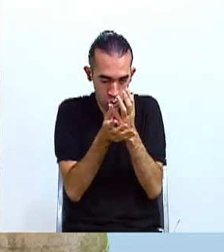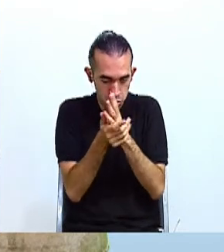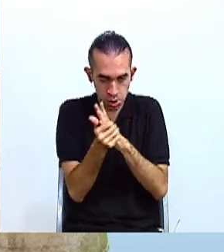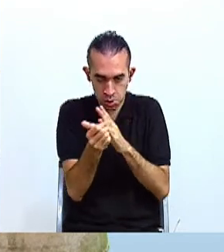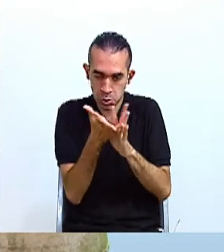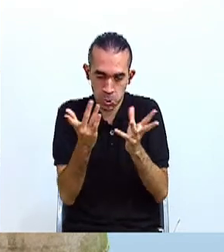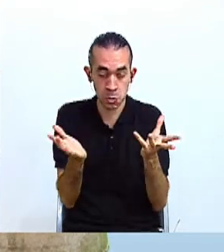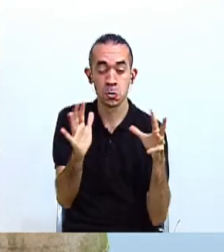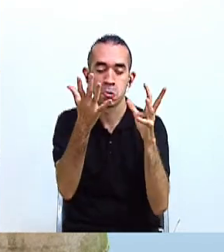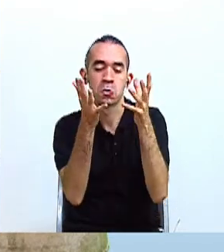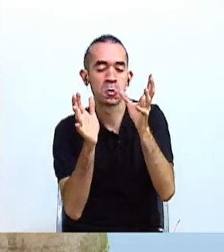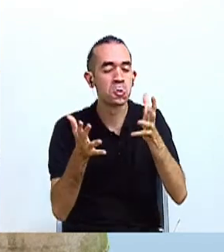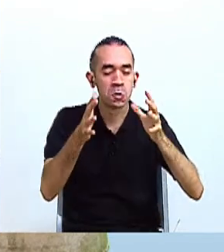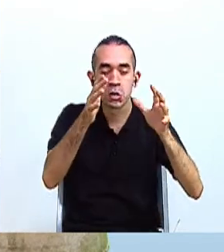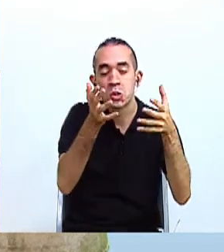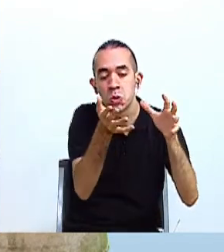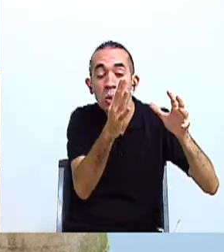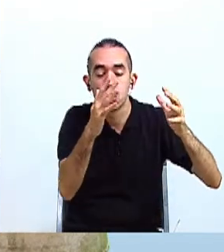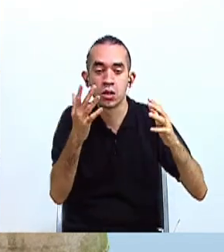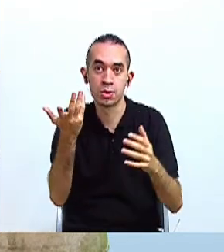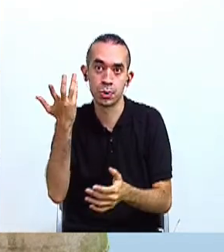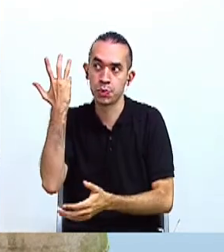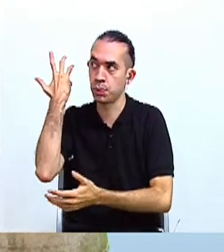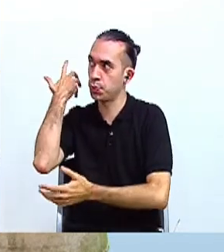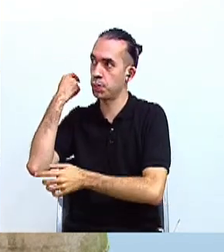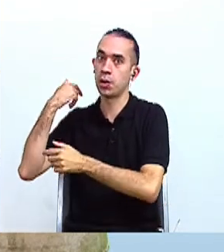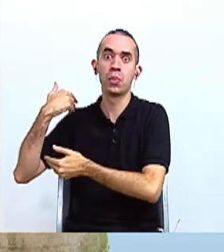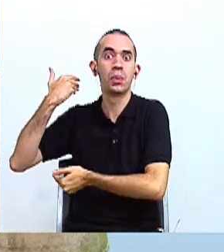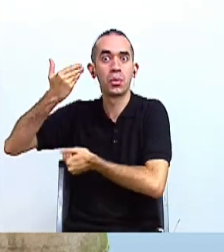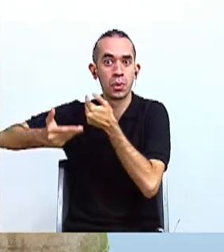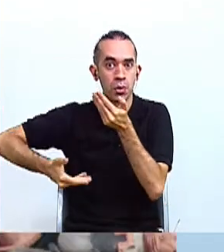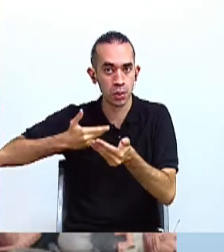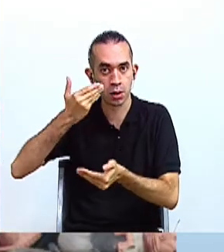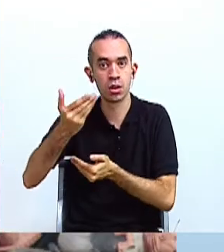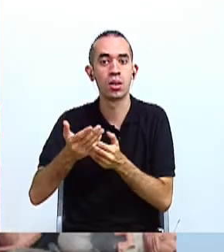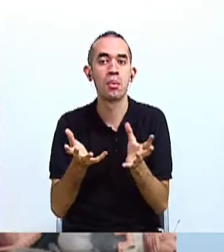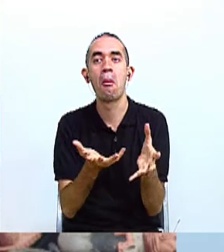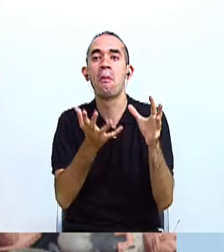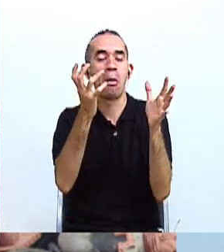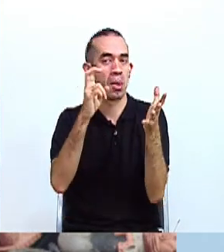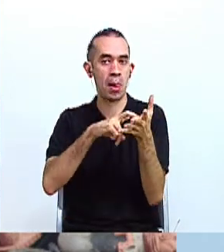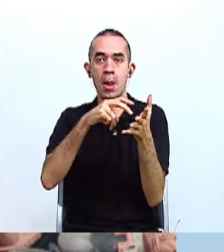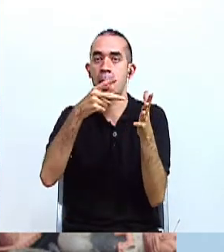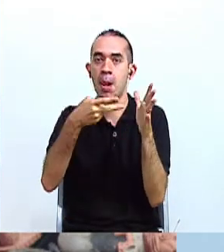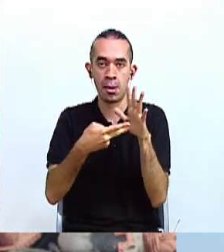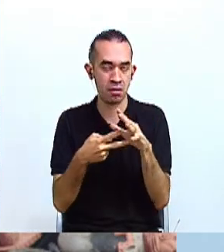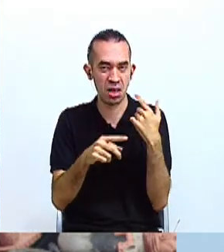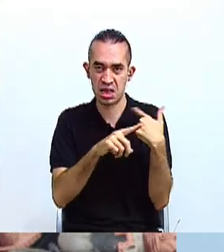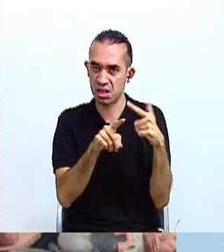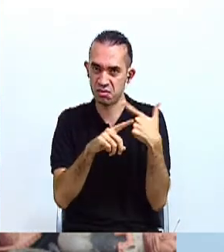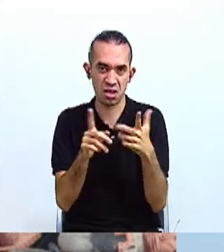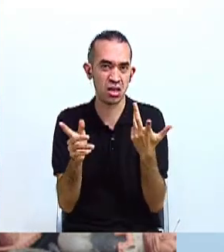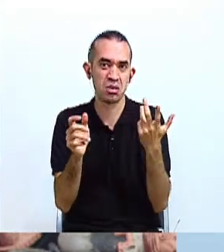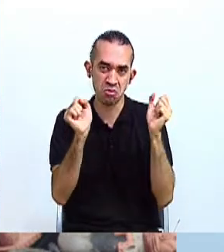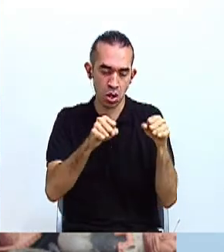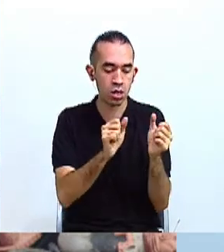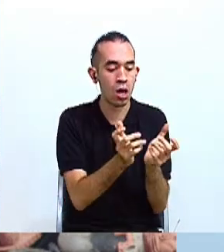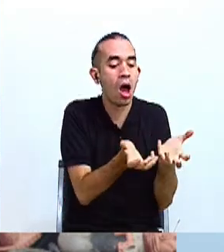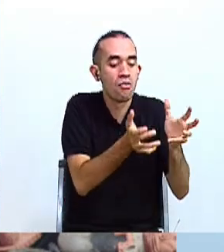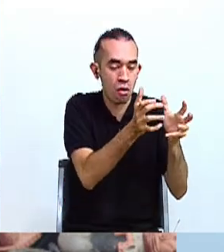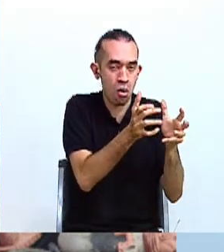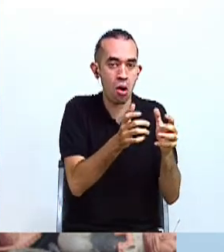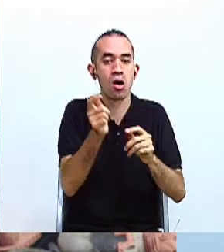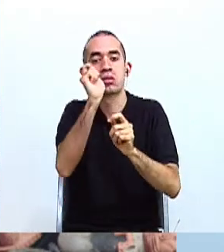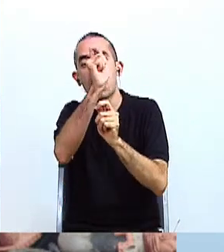antepasados. Esta producción de cerámica les permitió a ellos realizar productos como los jarrones,